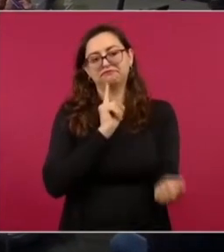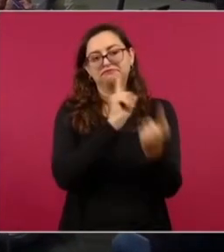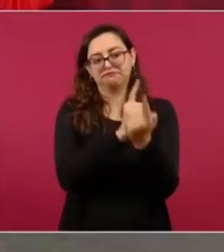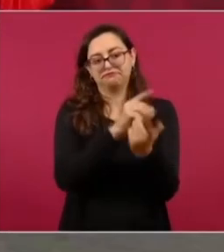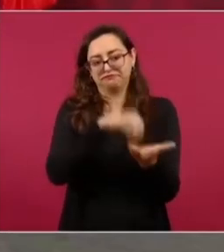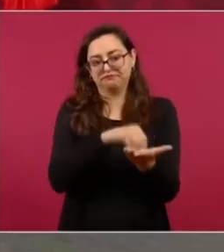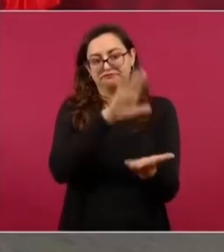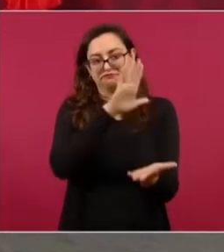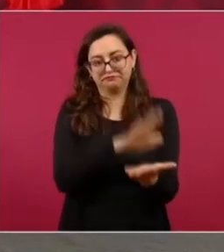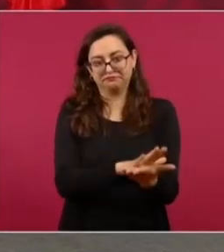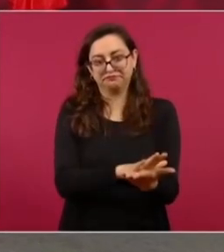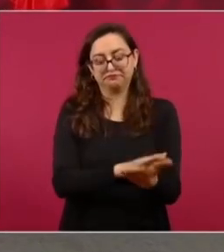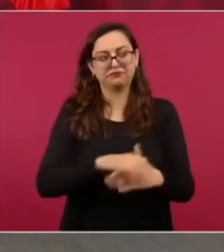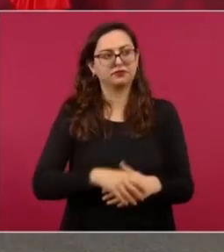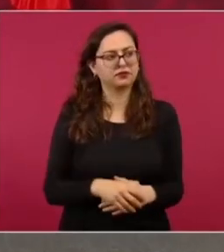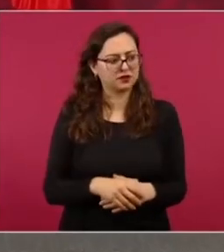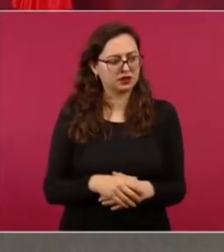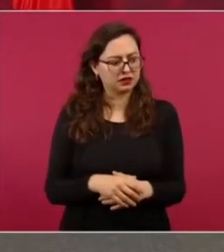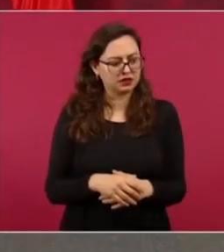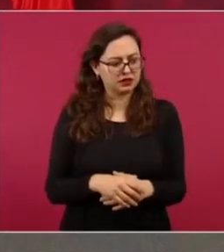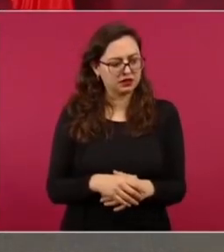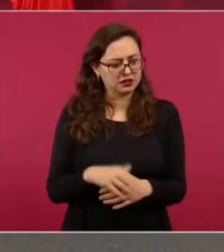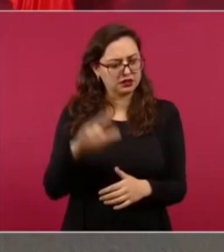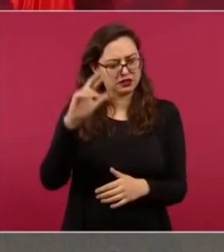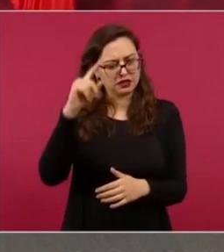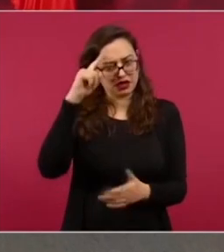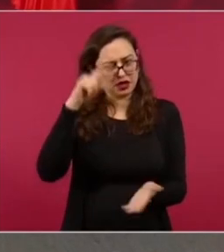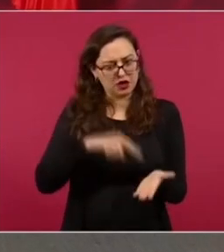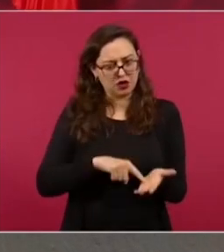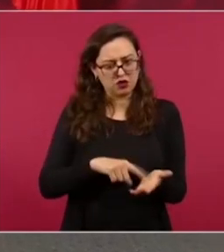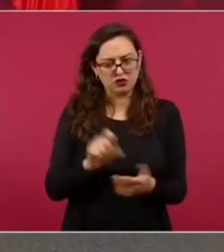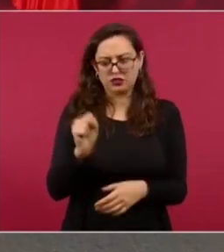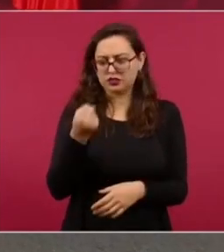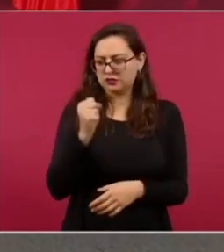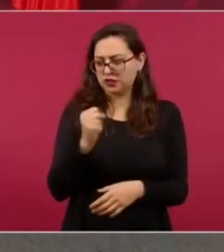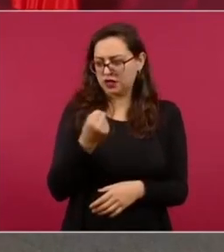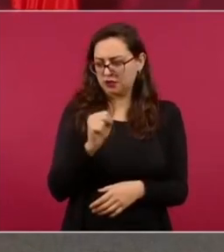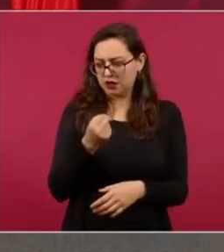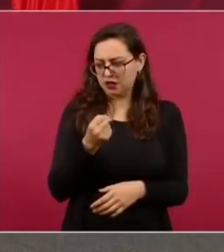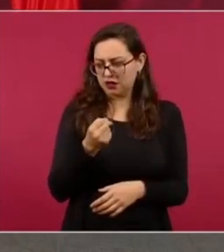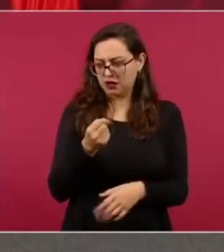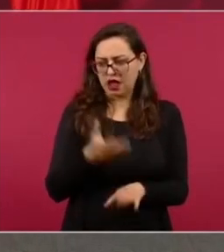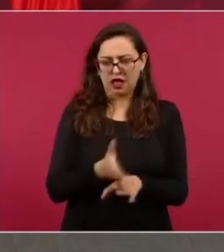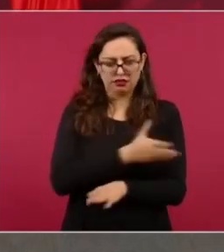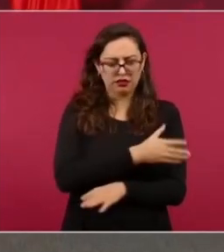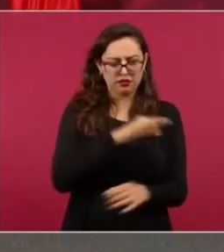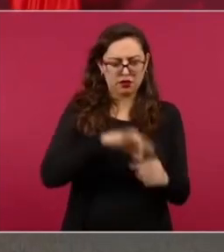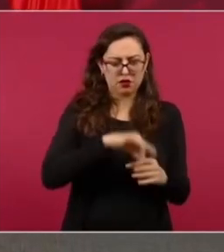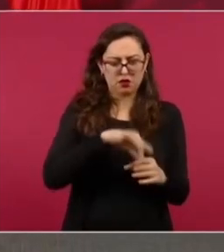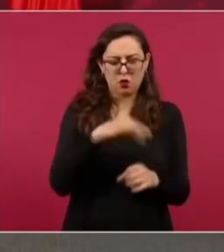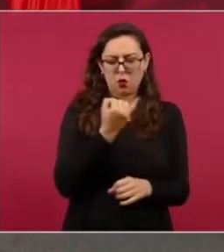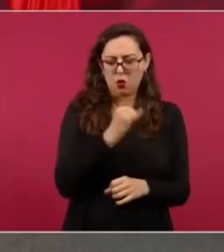desde septiembre porque pasó la elección y no nos veíamos